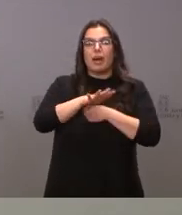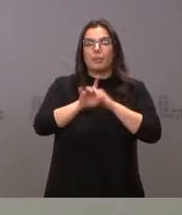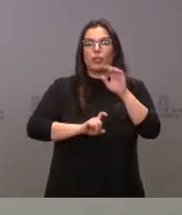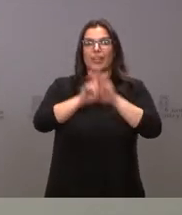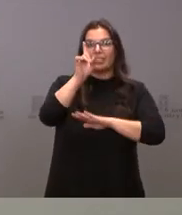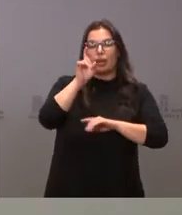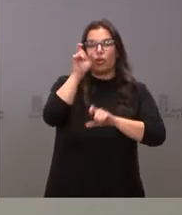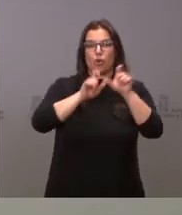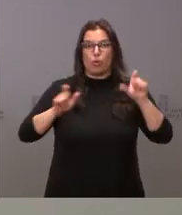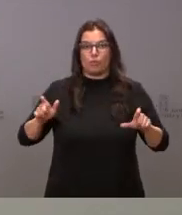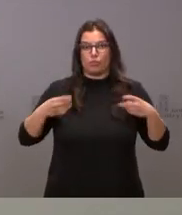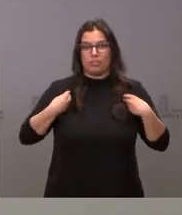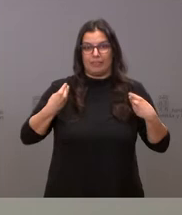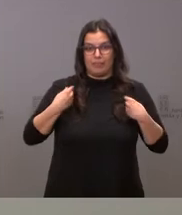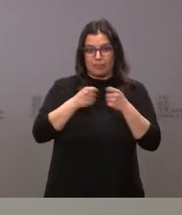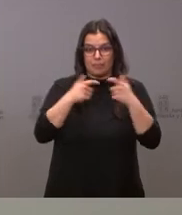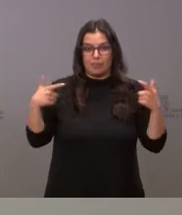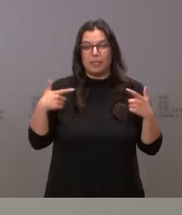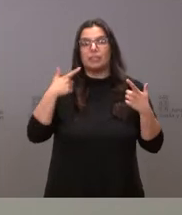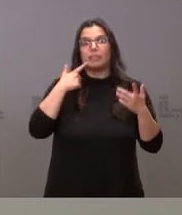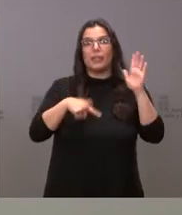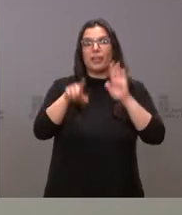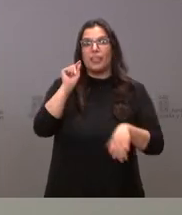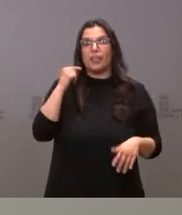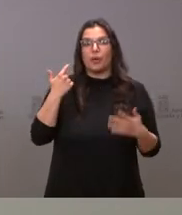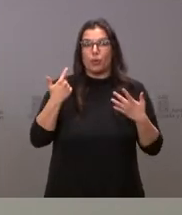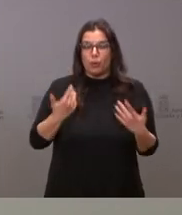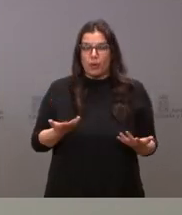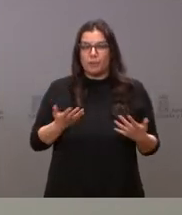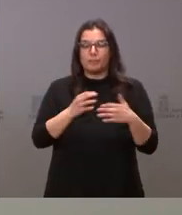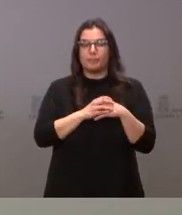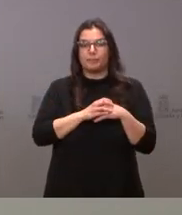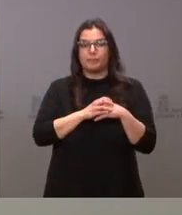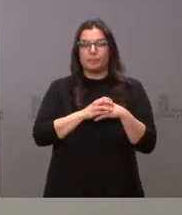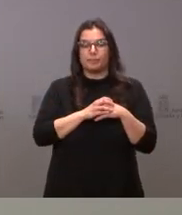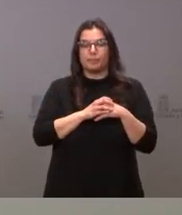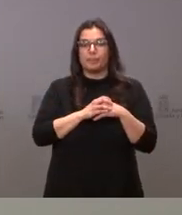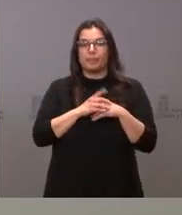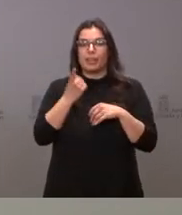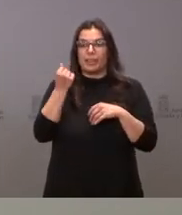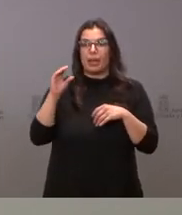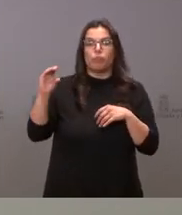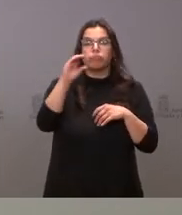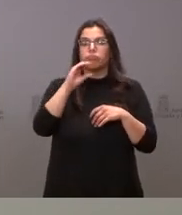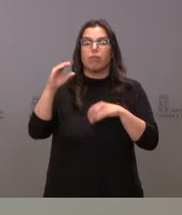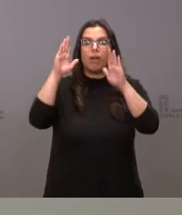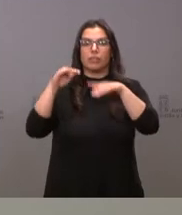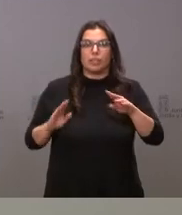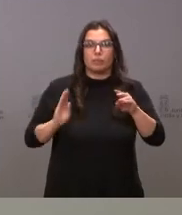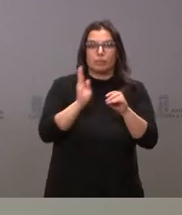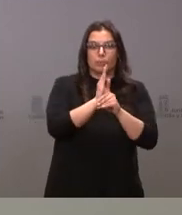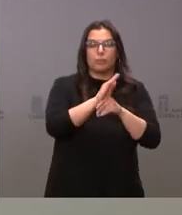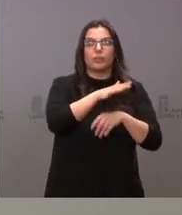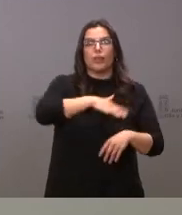demográfico. Y la decisión es que tenga que ver con el desarrollo sostenible en la zona de